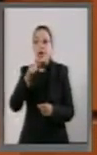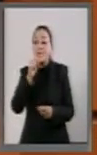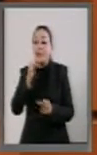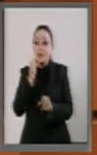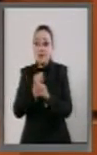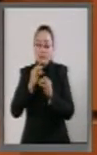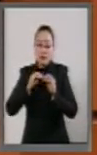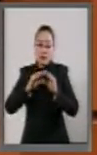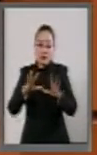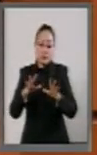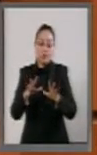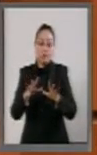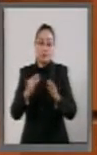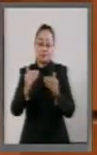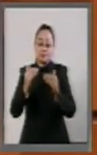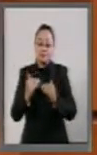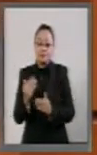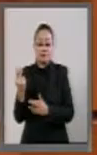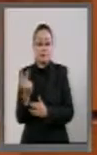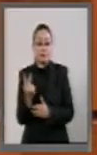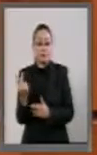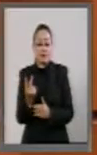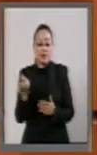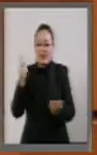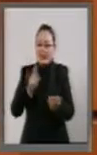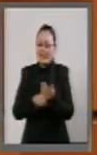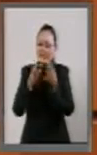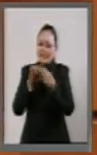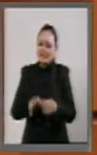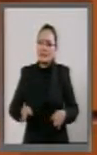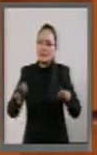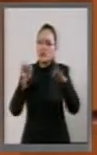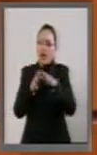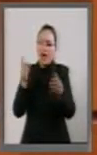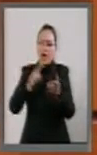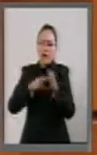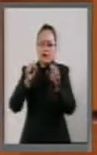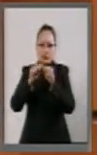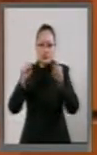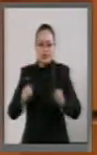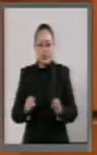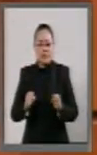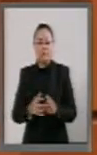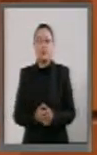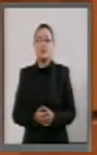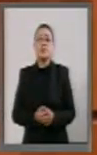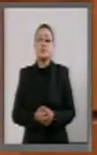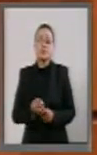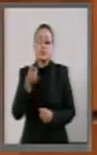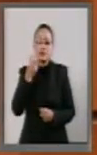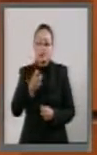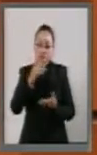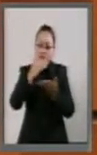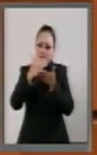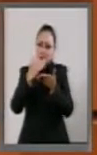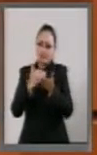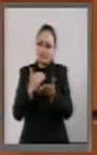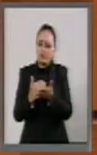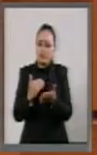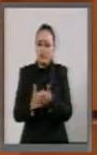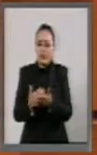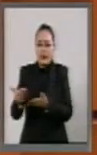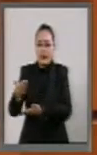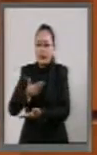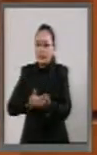La información es clave dentro de este sistema. El suministro, el